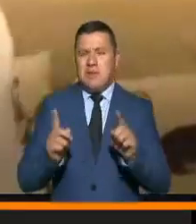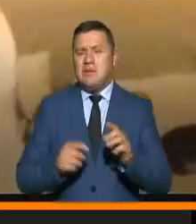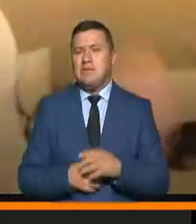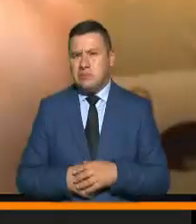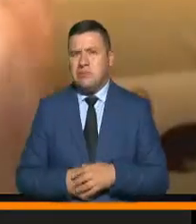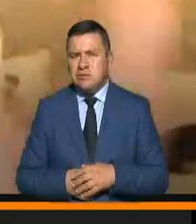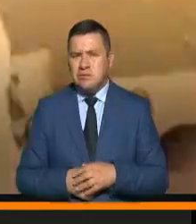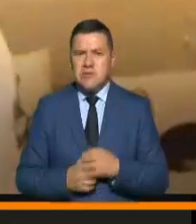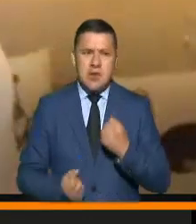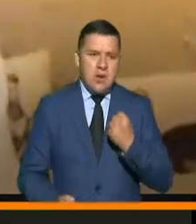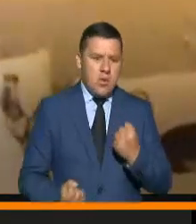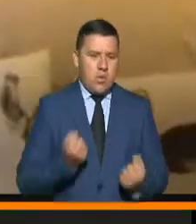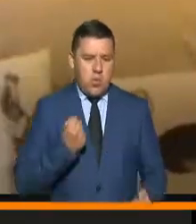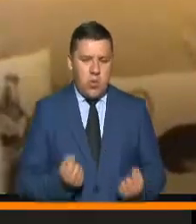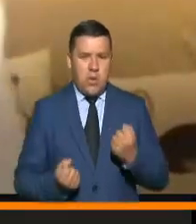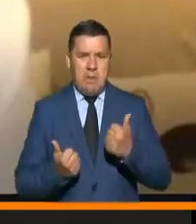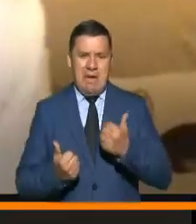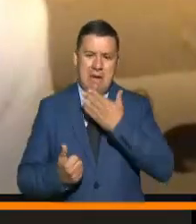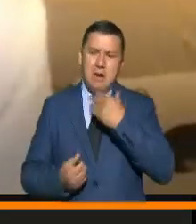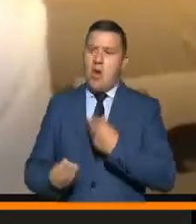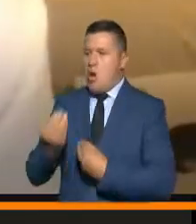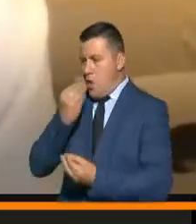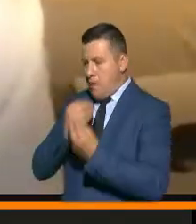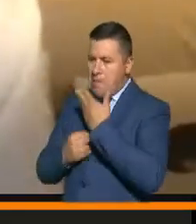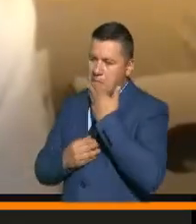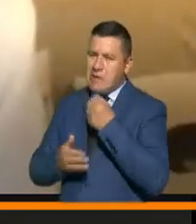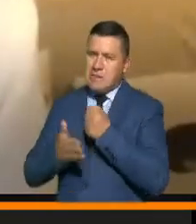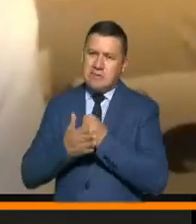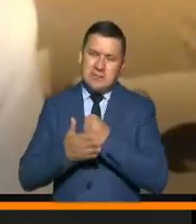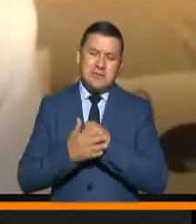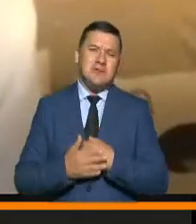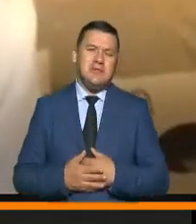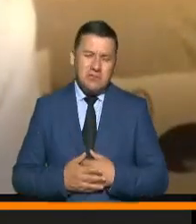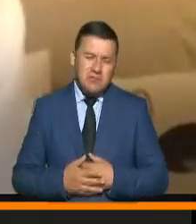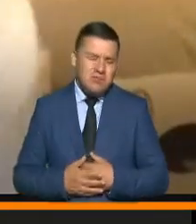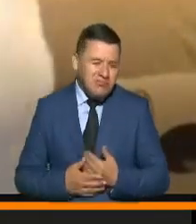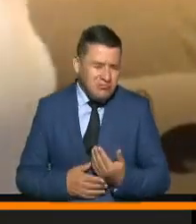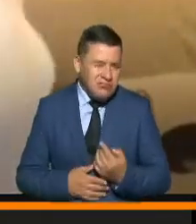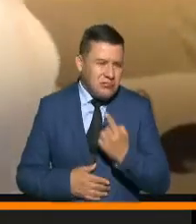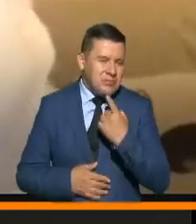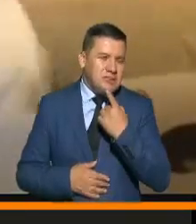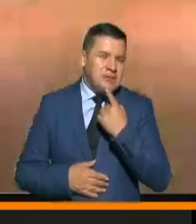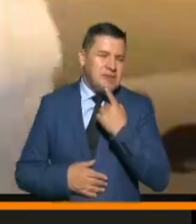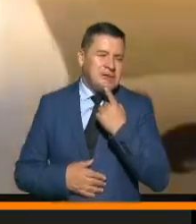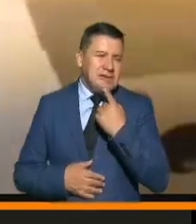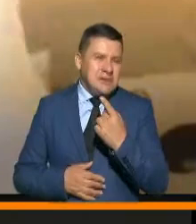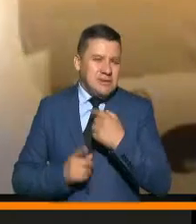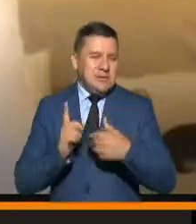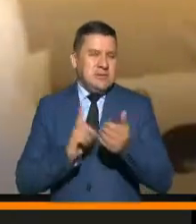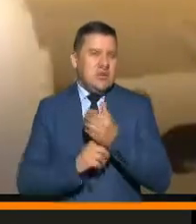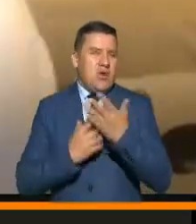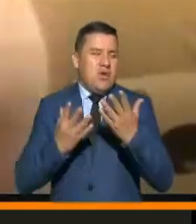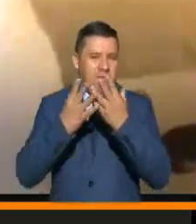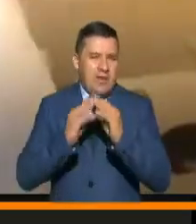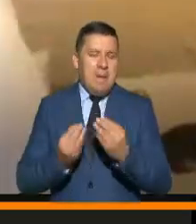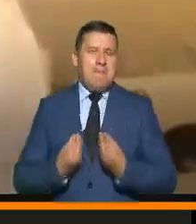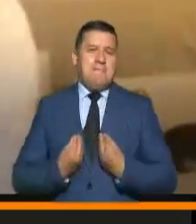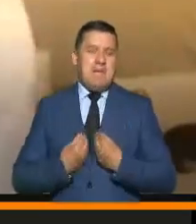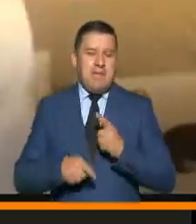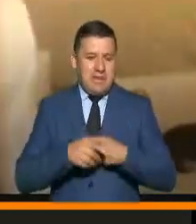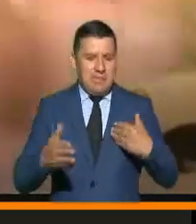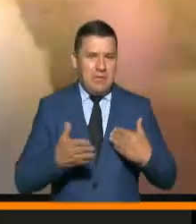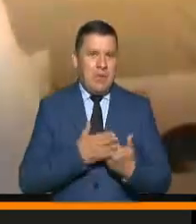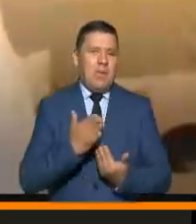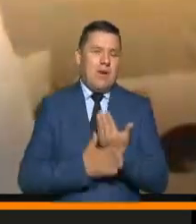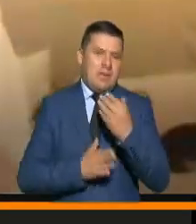también haciendo ejercicio, comiendo mejor, intentando, digamos, encontrar otras formas de vivir este tiempo